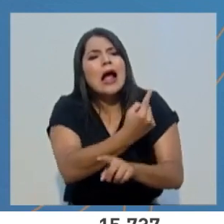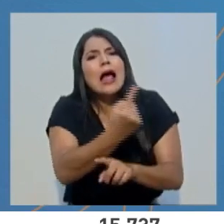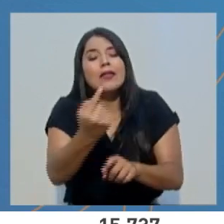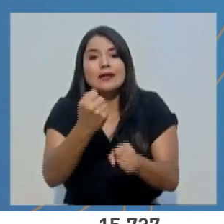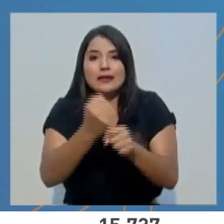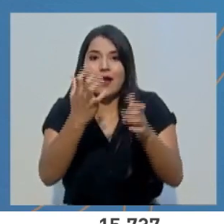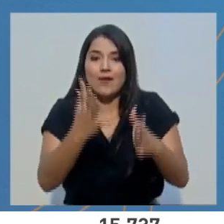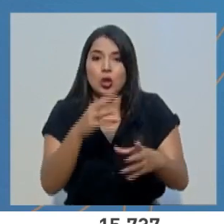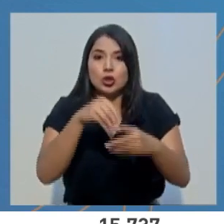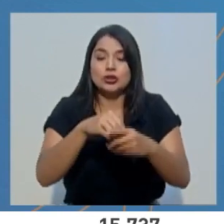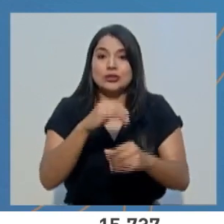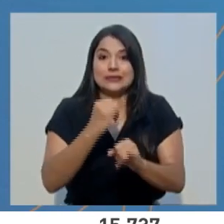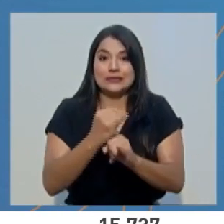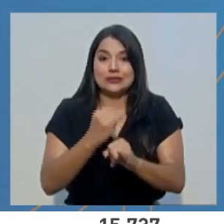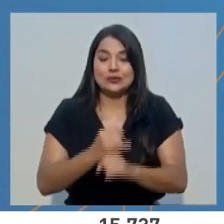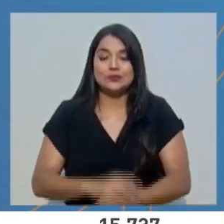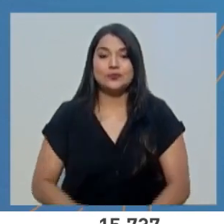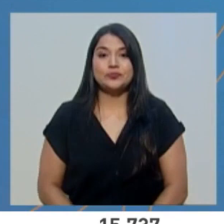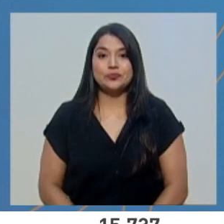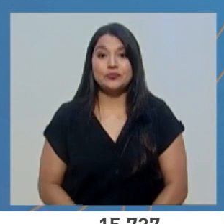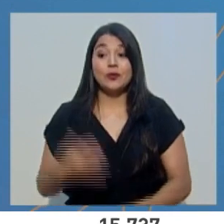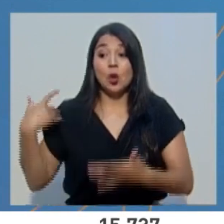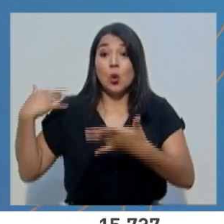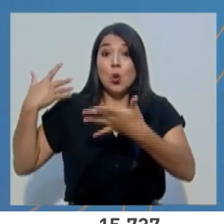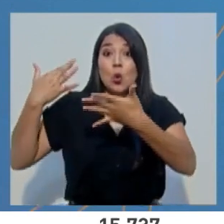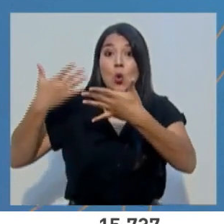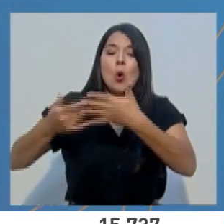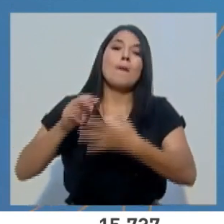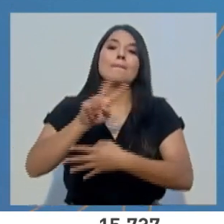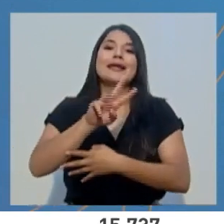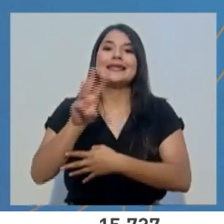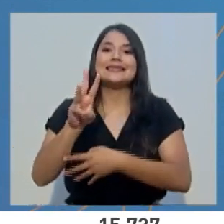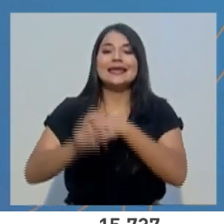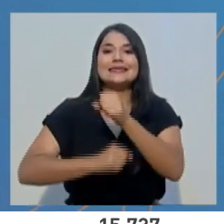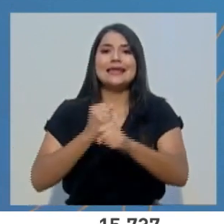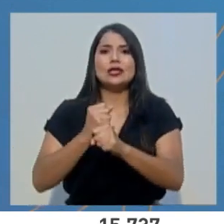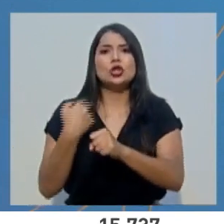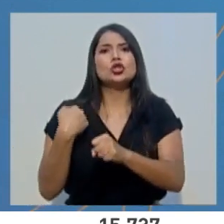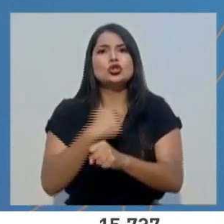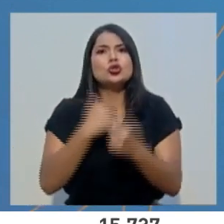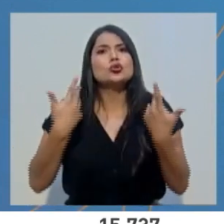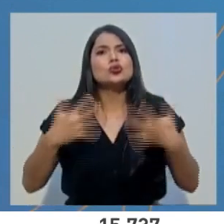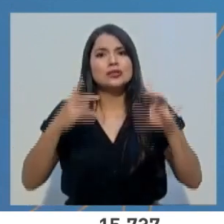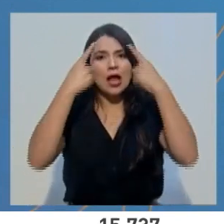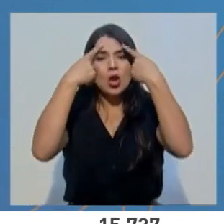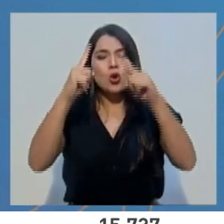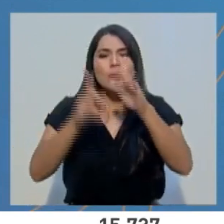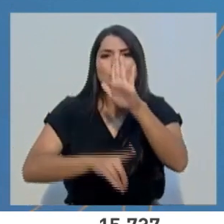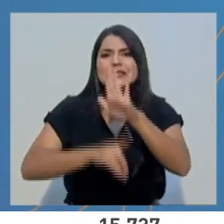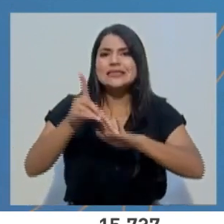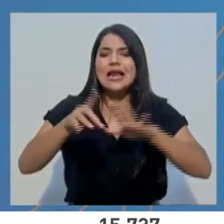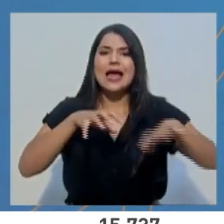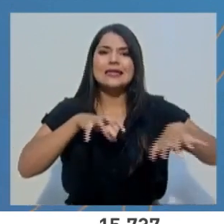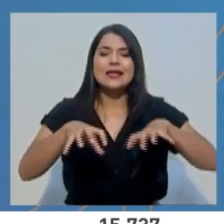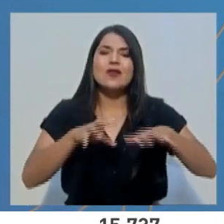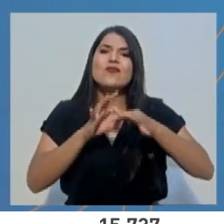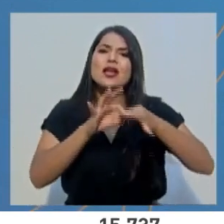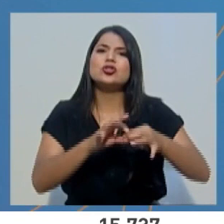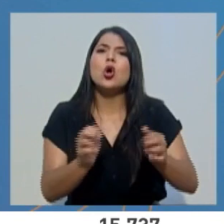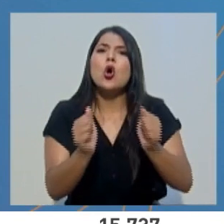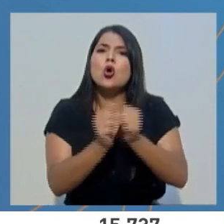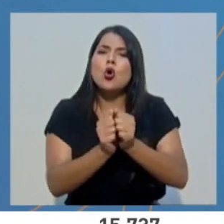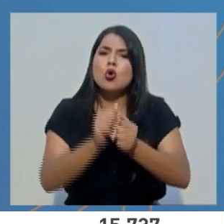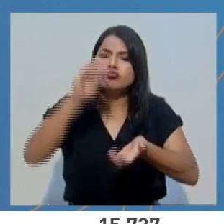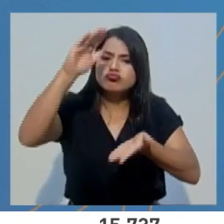nuestros funcionarios. En estos 26 años, hemos desarrollado actividades relacionadas a